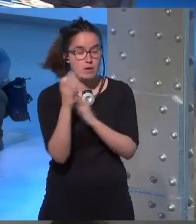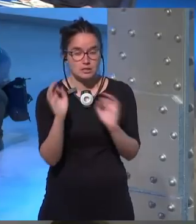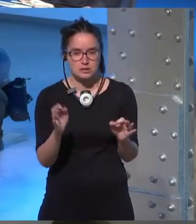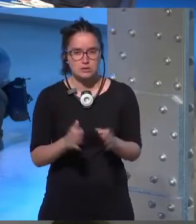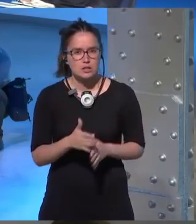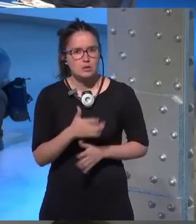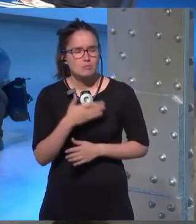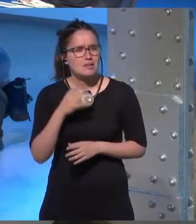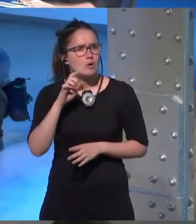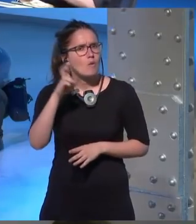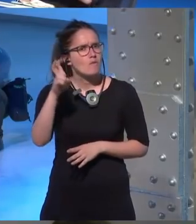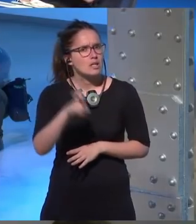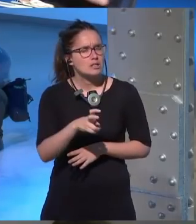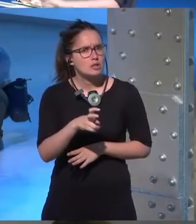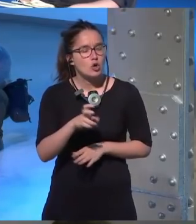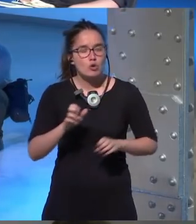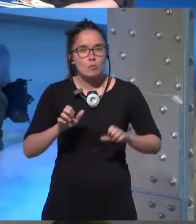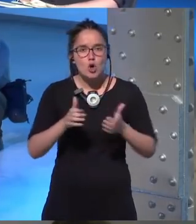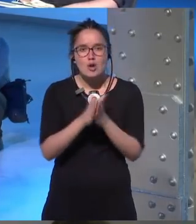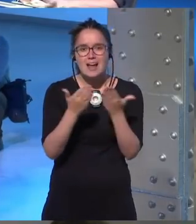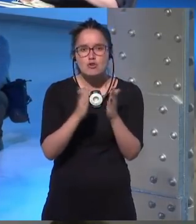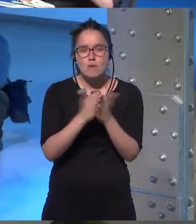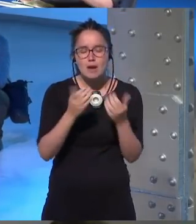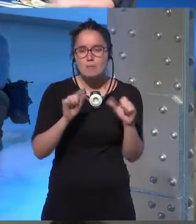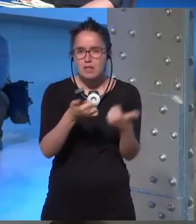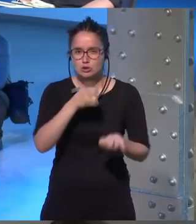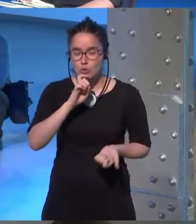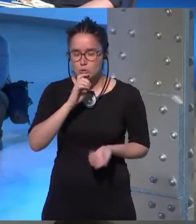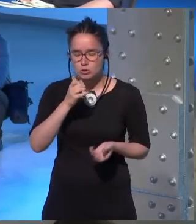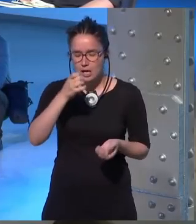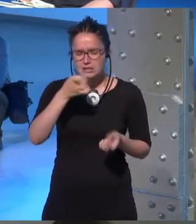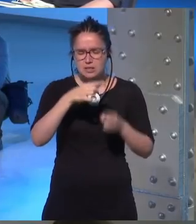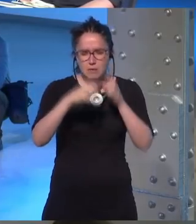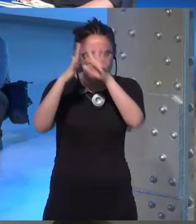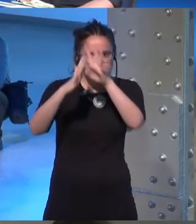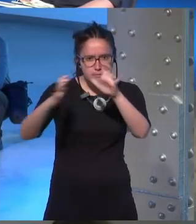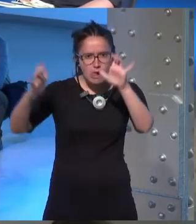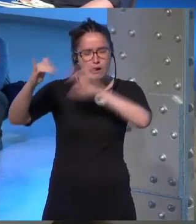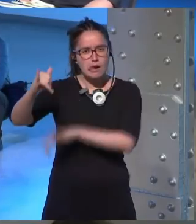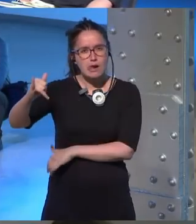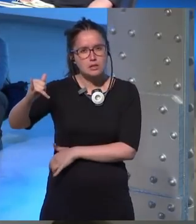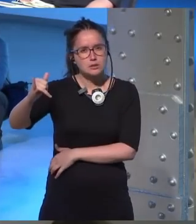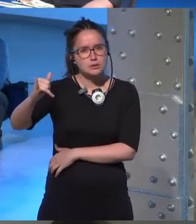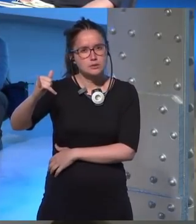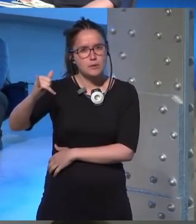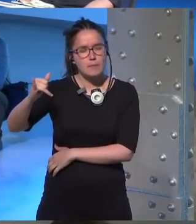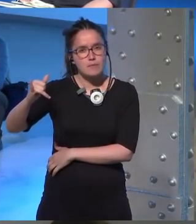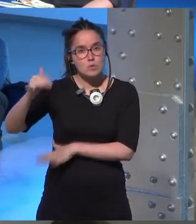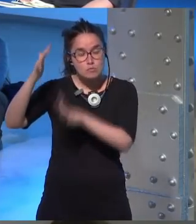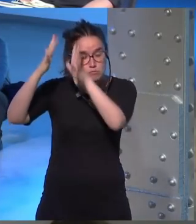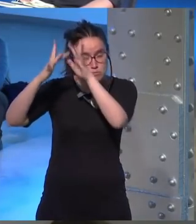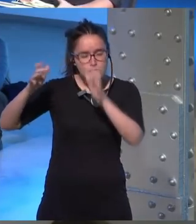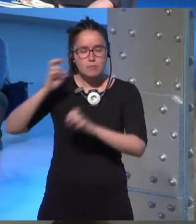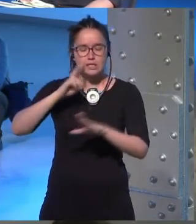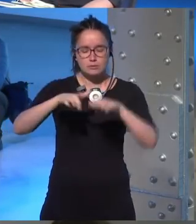preguntarte de dónde cómo empieza una novela en tu caso hay una imagen siempre primero hay un ves el